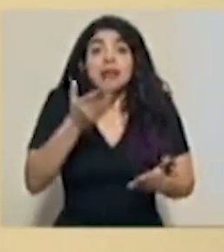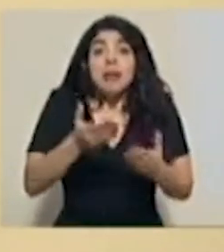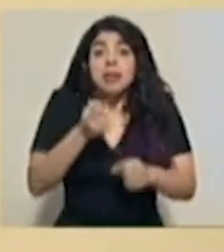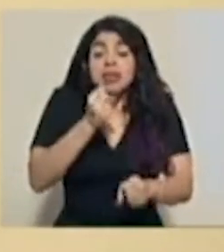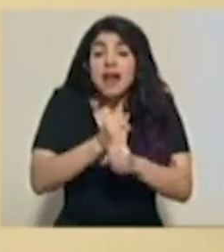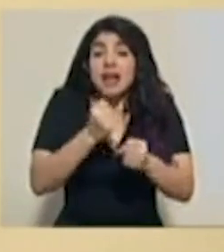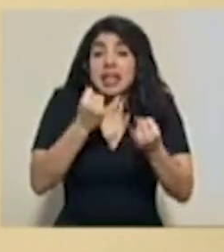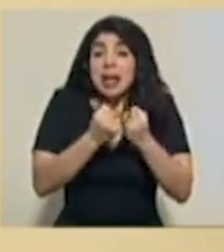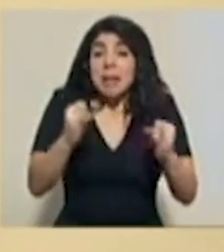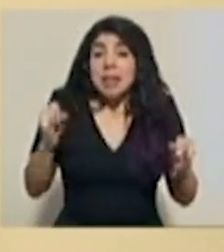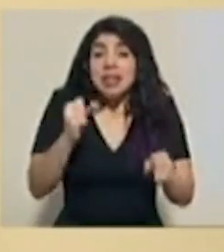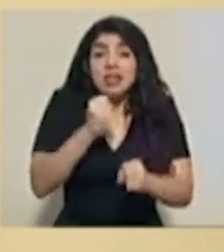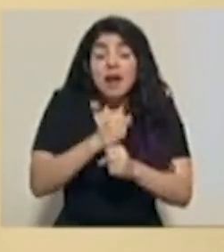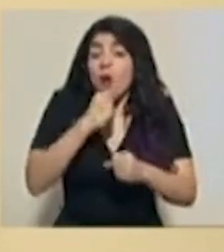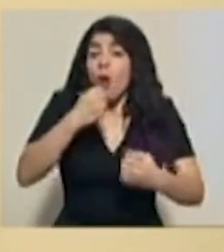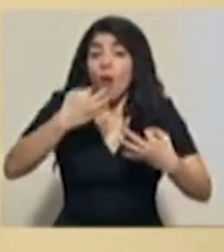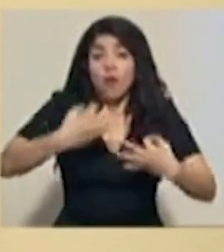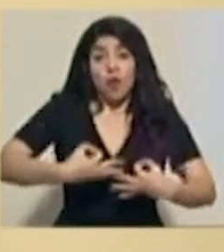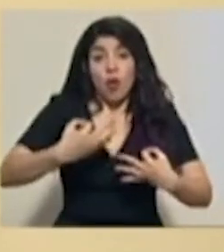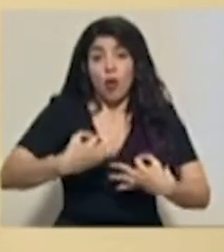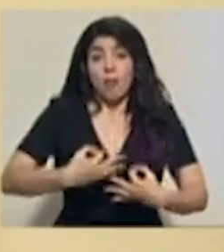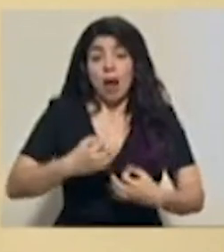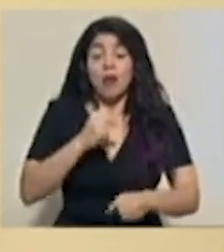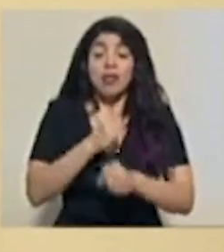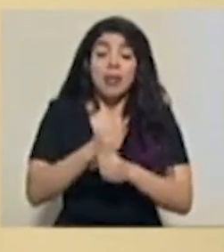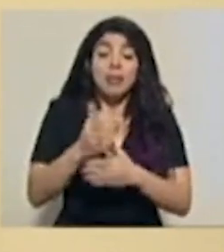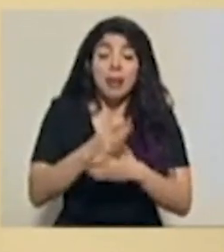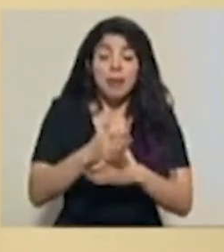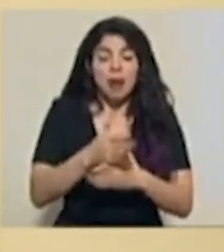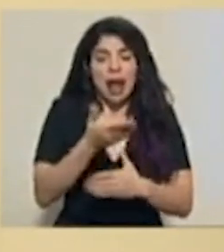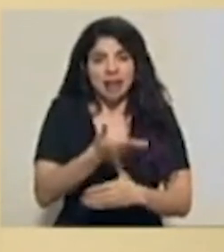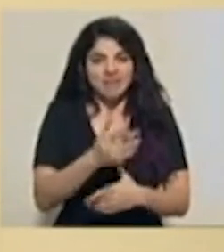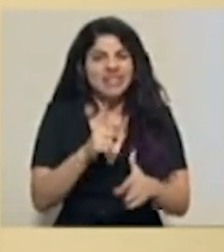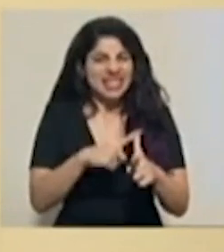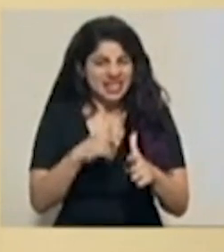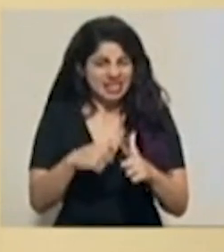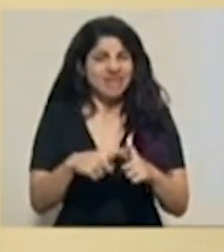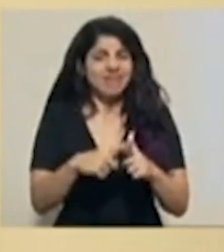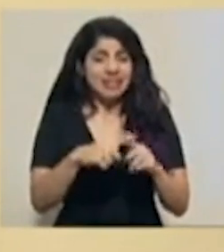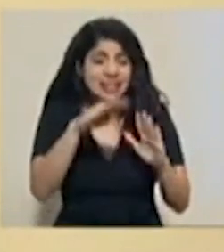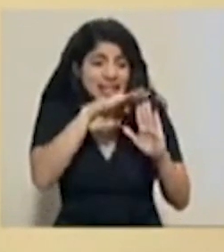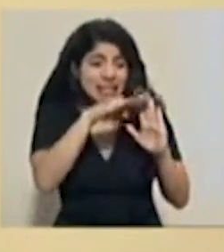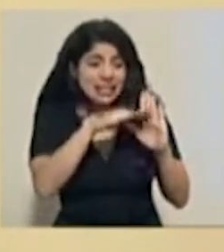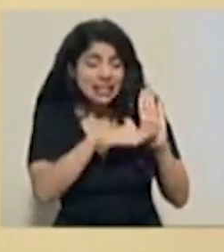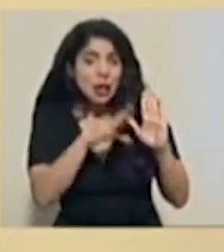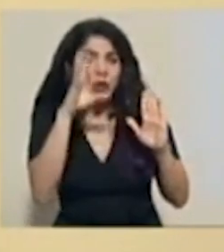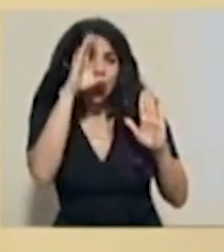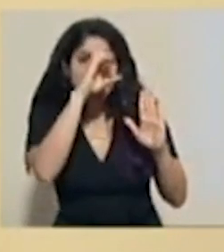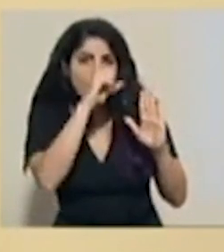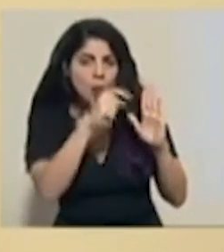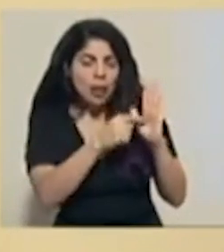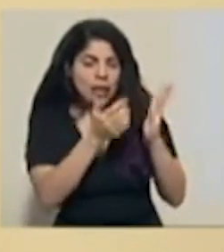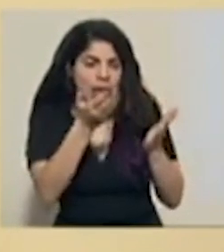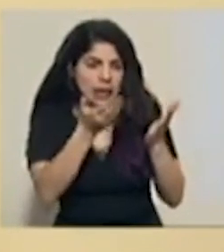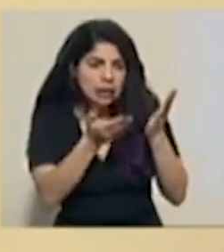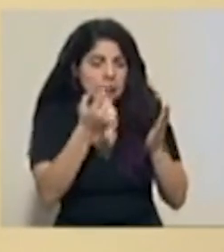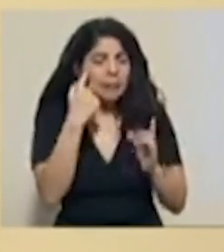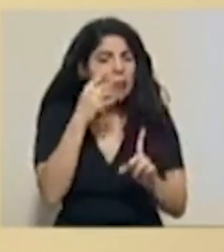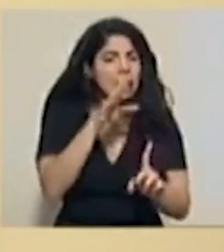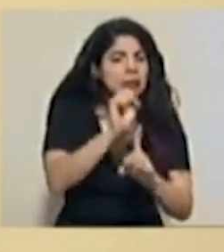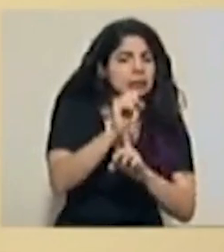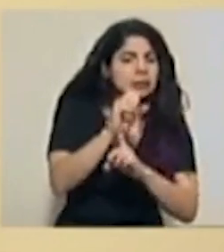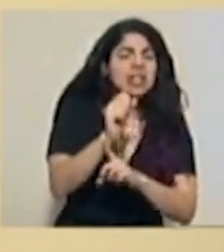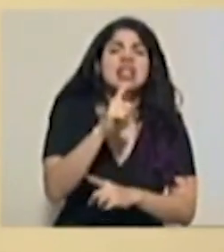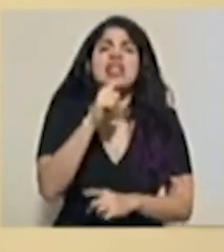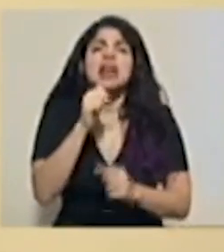independiente, un trabajo informal o un trabajo temporal. Entonces, todos esos aspectos se ponderaban para poder identificar quién tenía